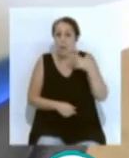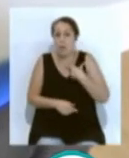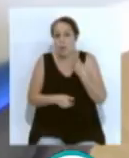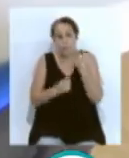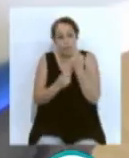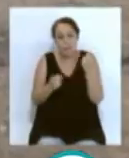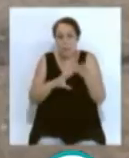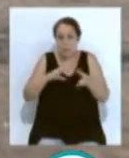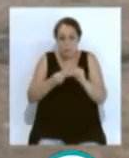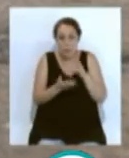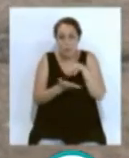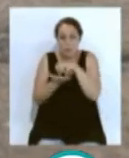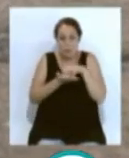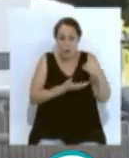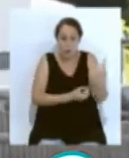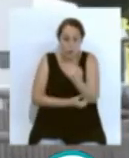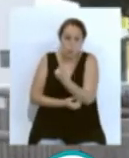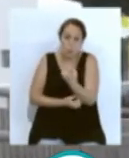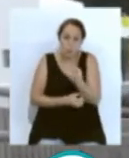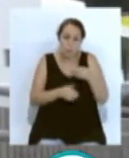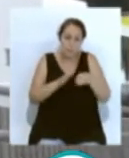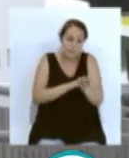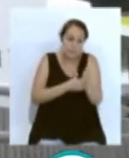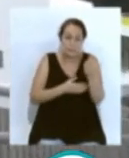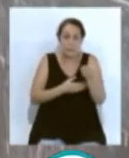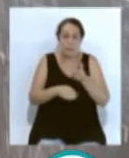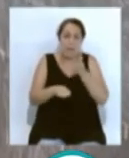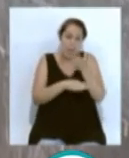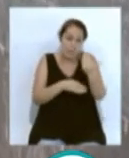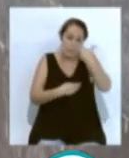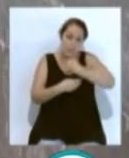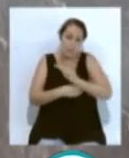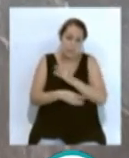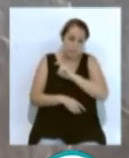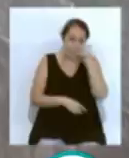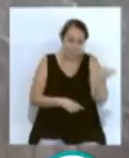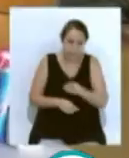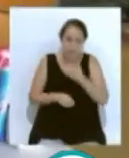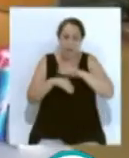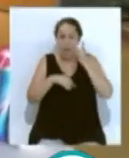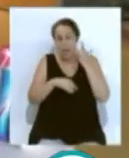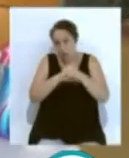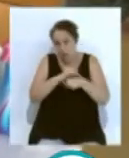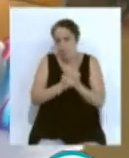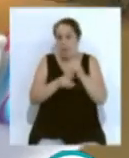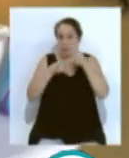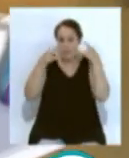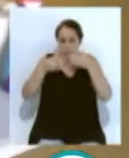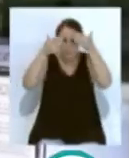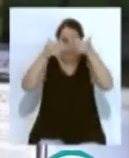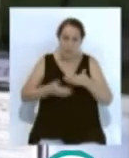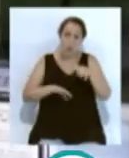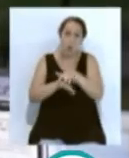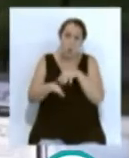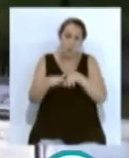seguridad y adaptados a cada centro, rutas de acceso y salida alternativas, entradas escalonadas, geles, mascarillas, pantallas, guantes,